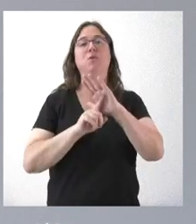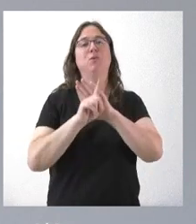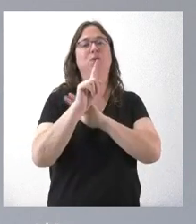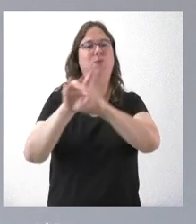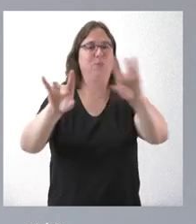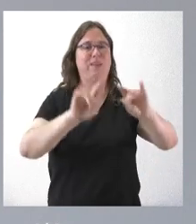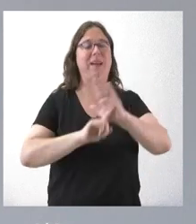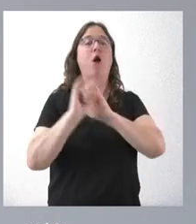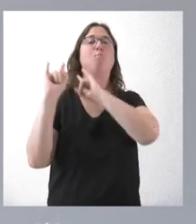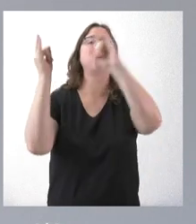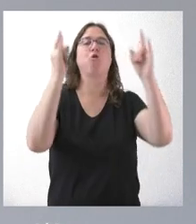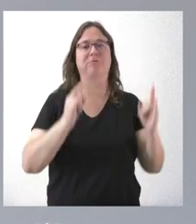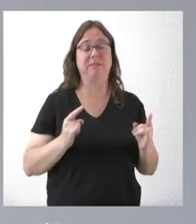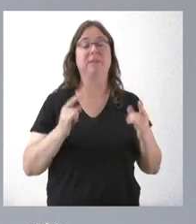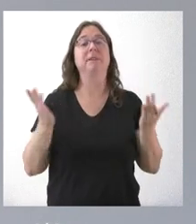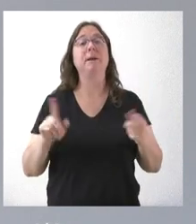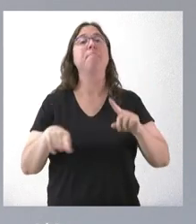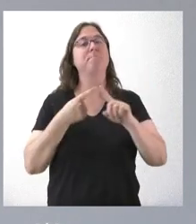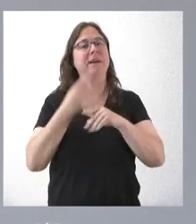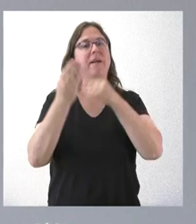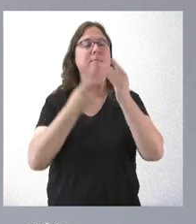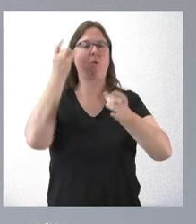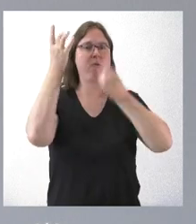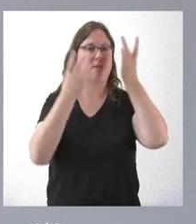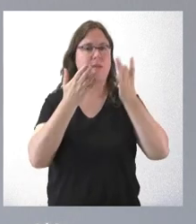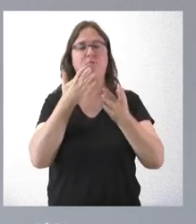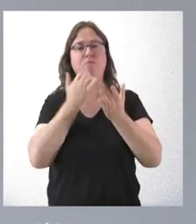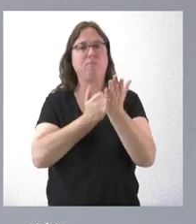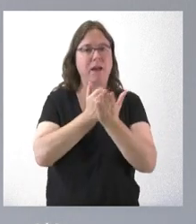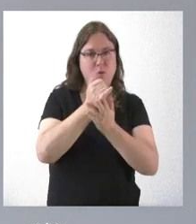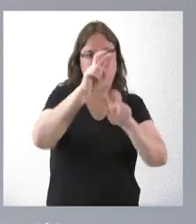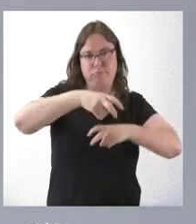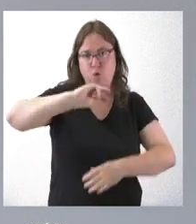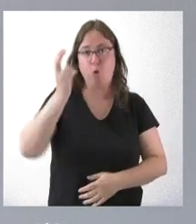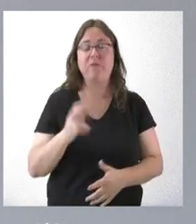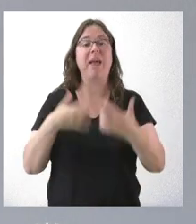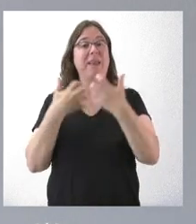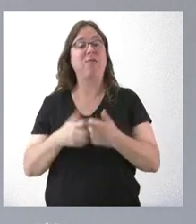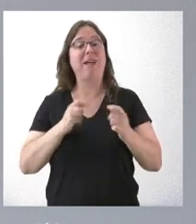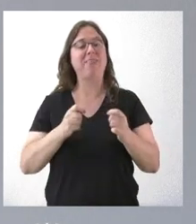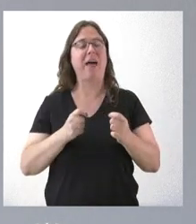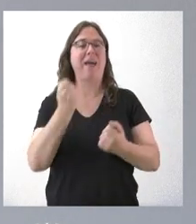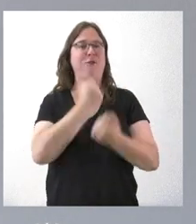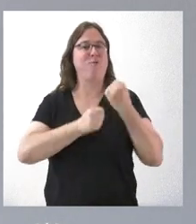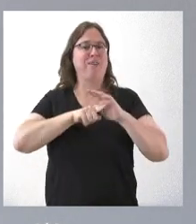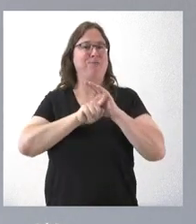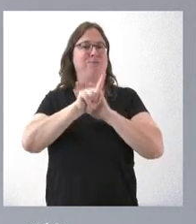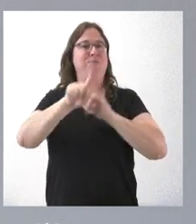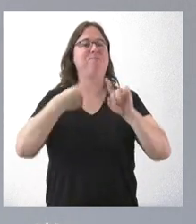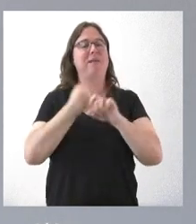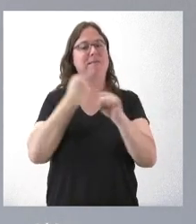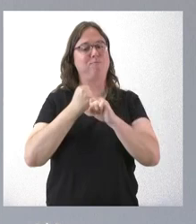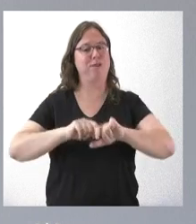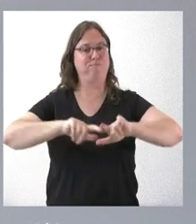de nuestros bosques. Y dentro de eso, actividades, efectivamente, agrícolas o otras industriales que generen la actividad económica y empleo. Viera